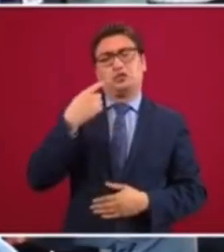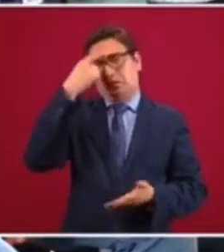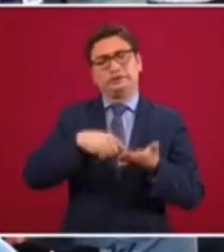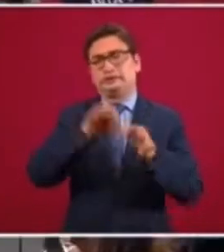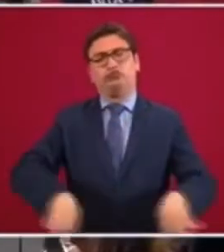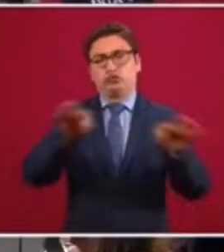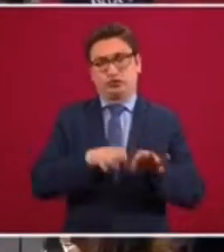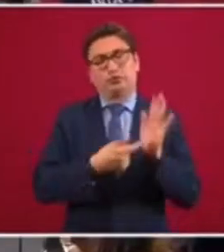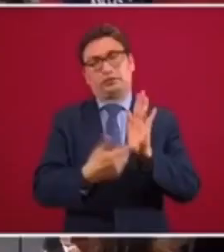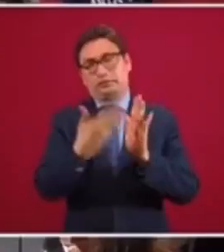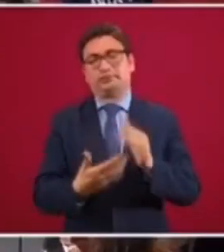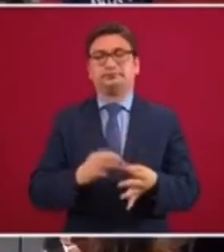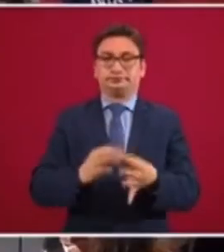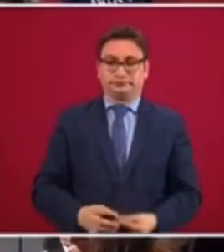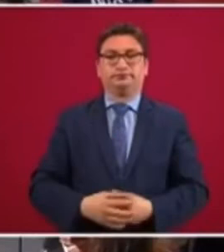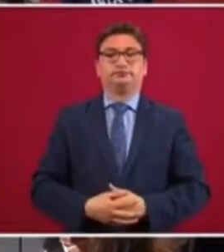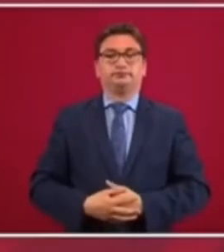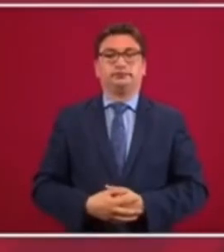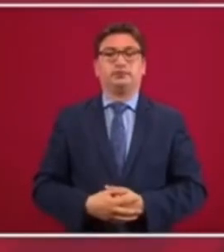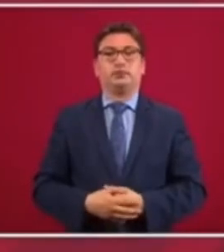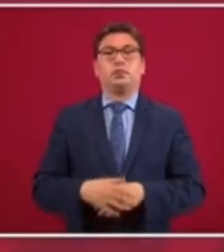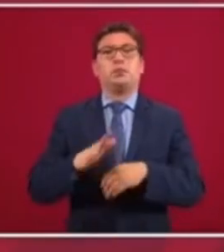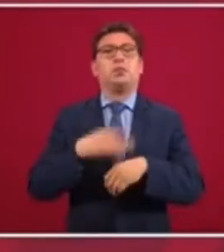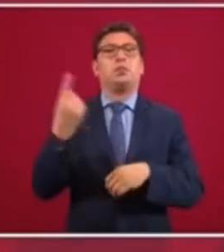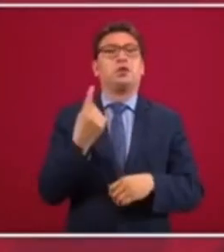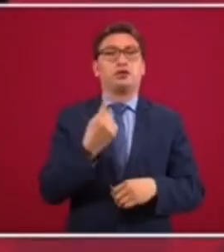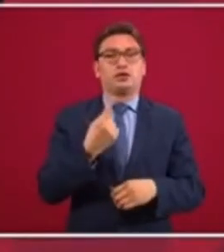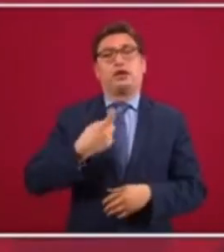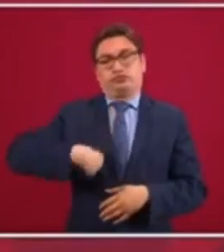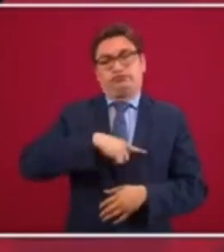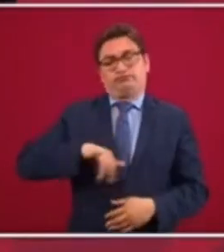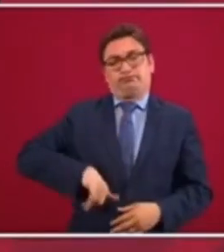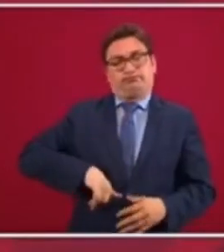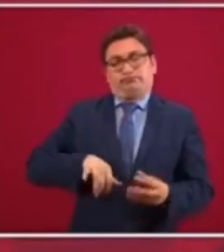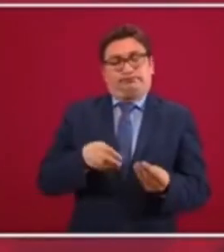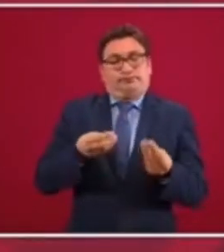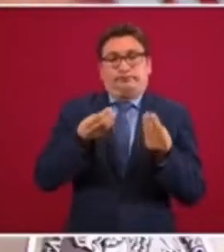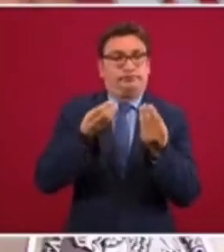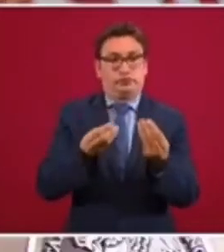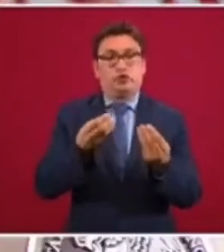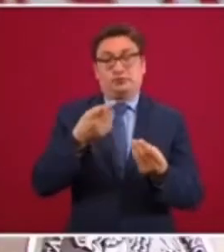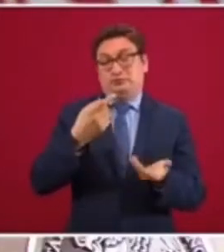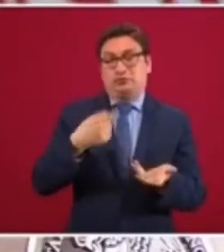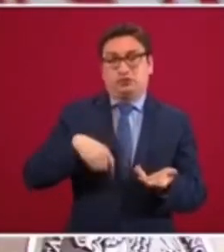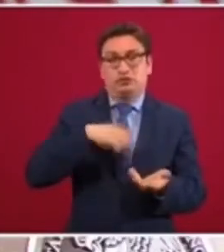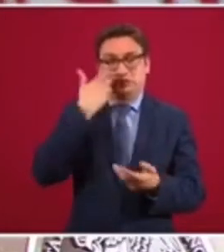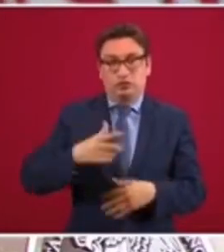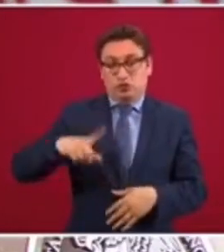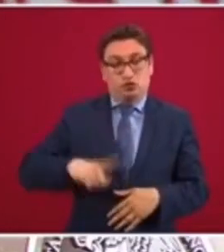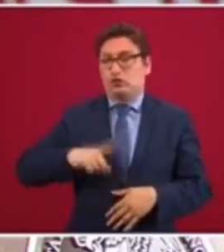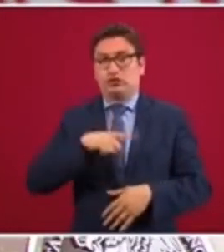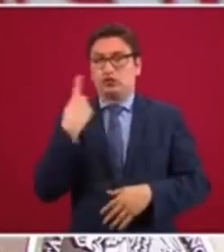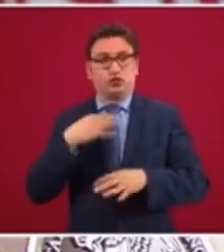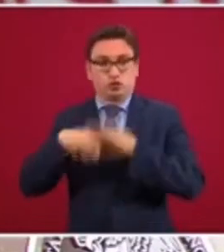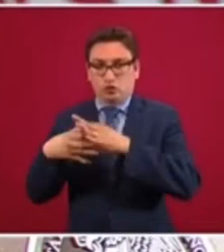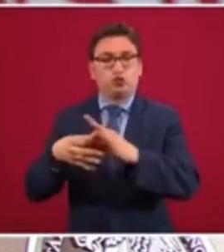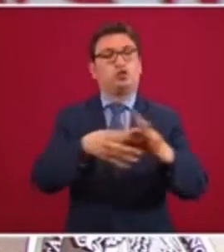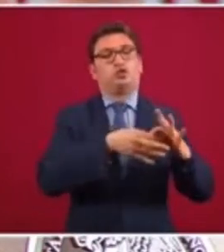prioritarios o estratégicos. Porque nos interesa mucho en esta idea de que el gobierno somos todos,